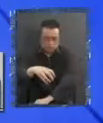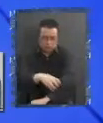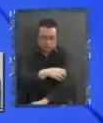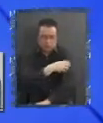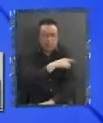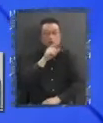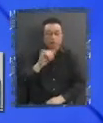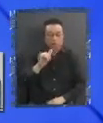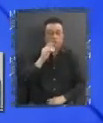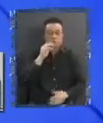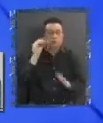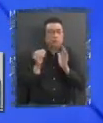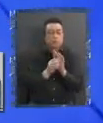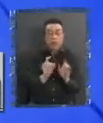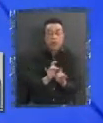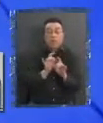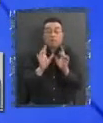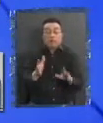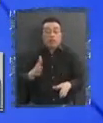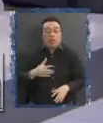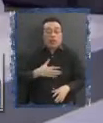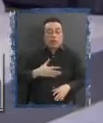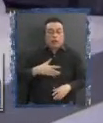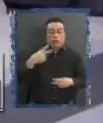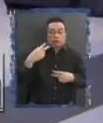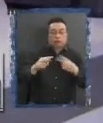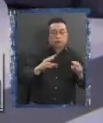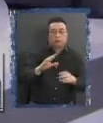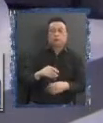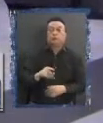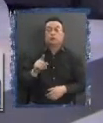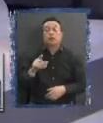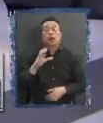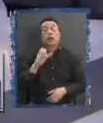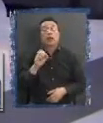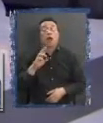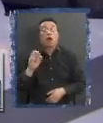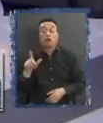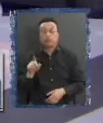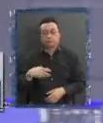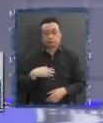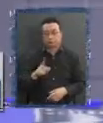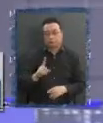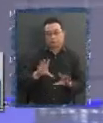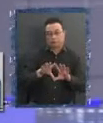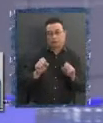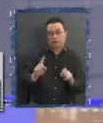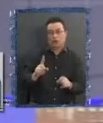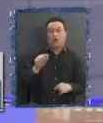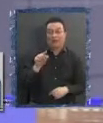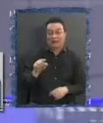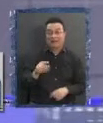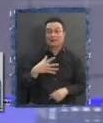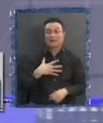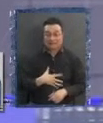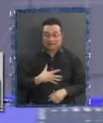especificidad desde sus propias regiones. Carol. Bueno, yo no estoy de acuerdo. Yo creo que eso es un anhelo que es muy relevante de parte